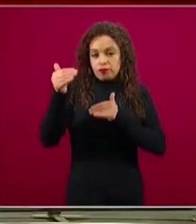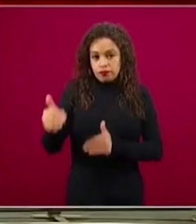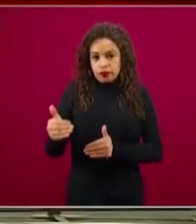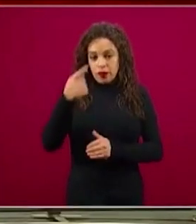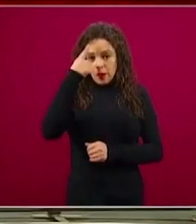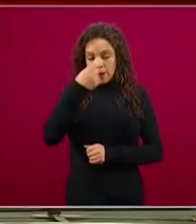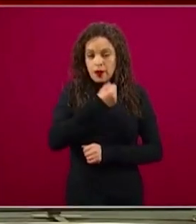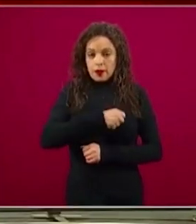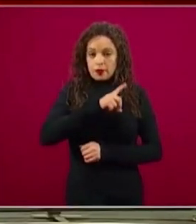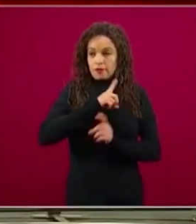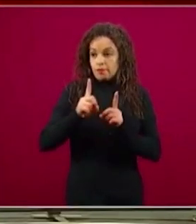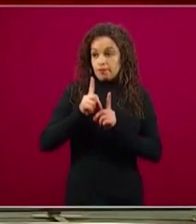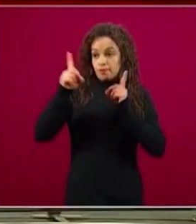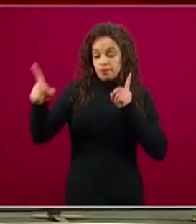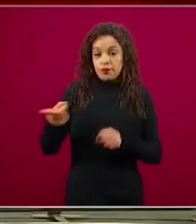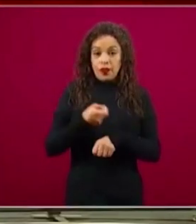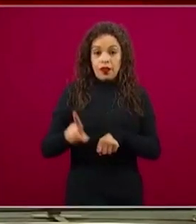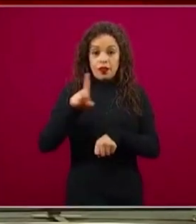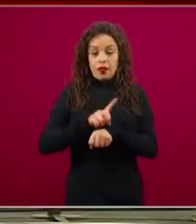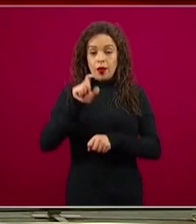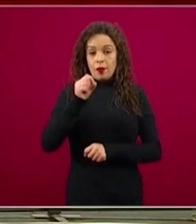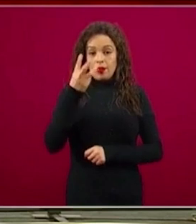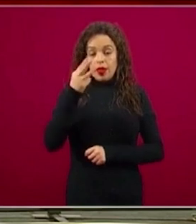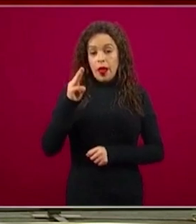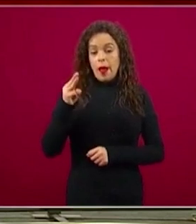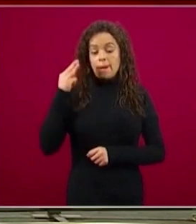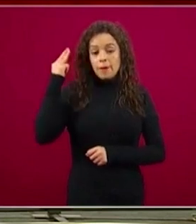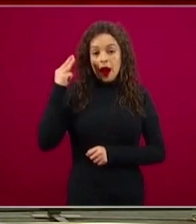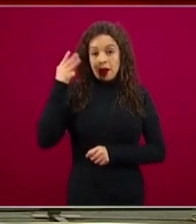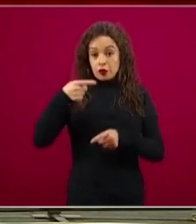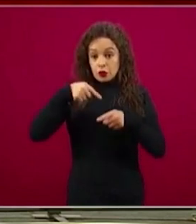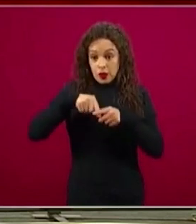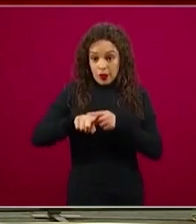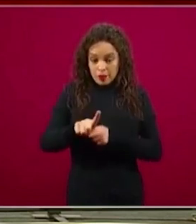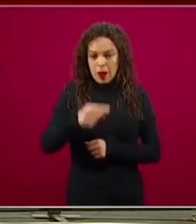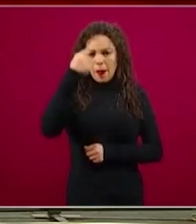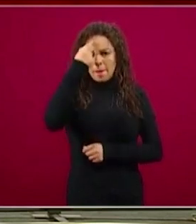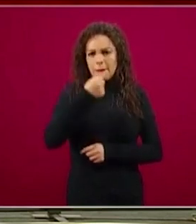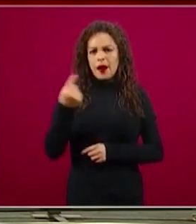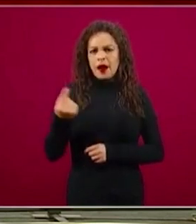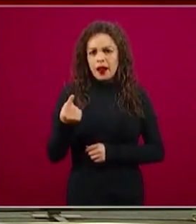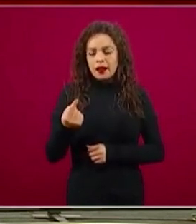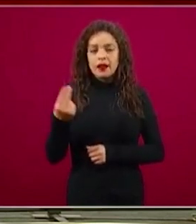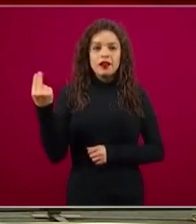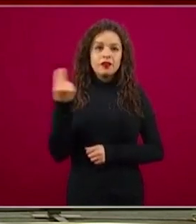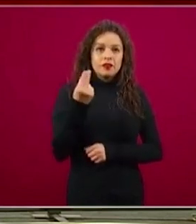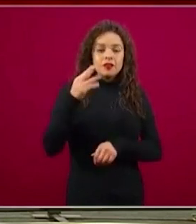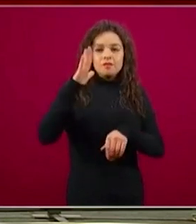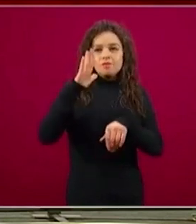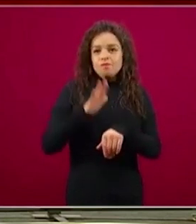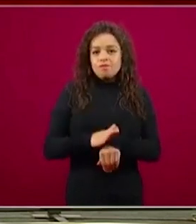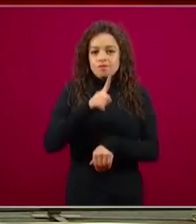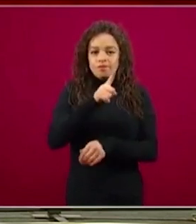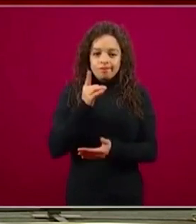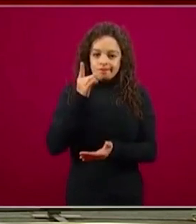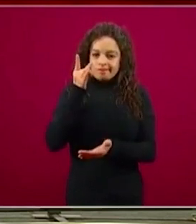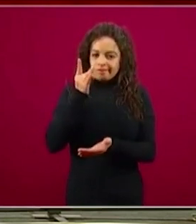y que atendieron precisamente al criterio de encontrar el punto óptimo, el punto más oportuno